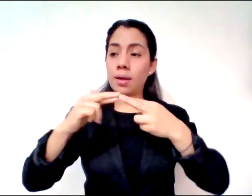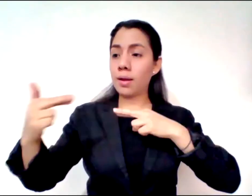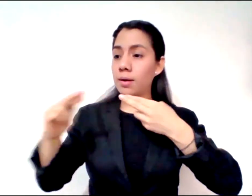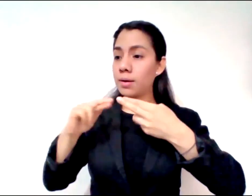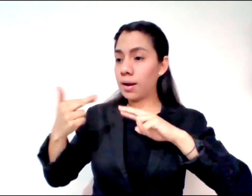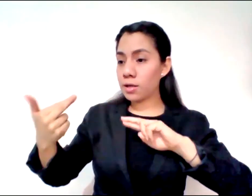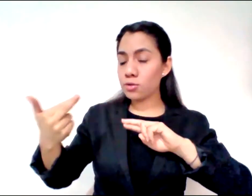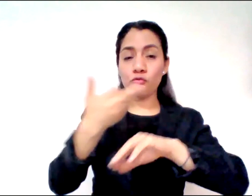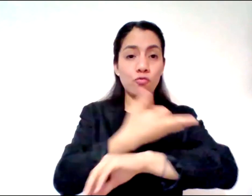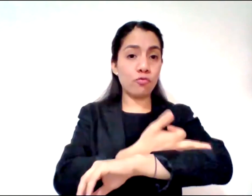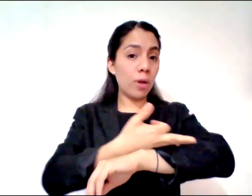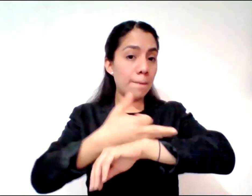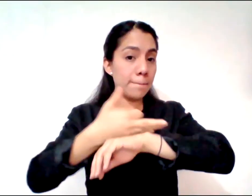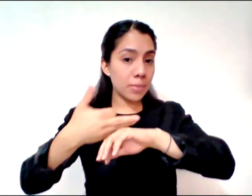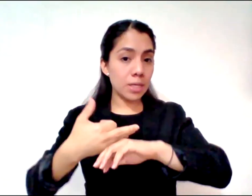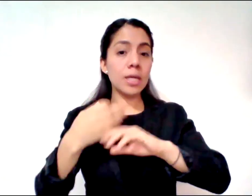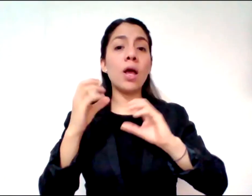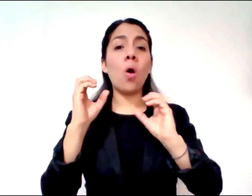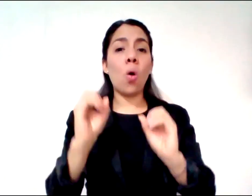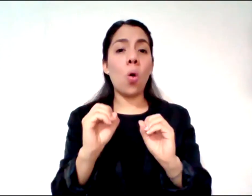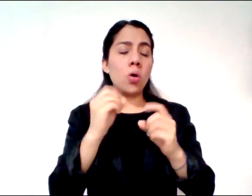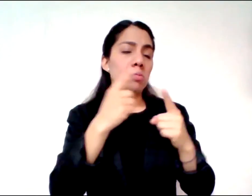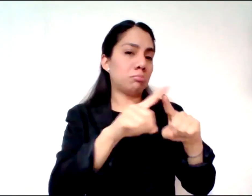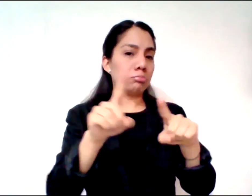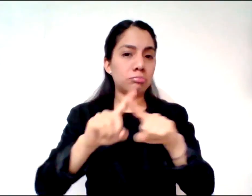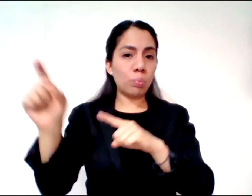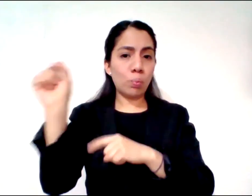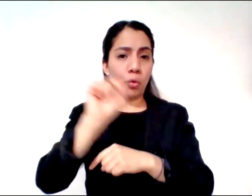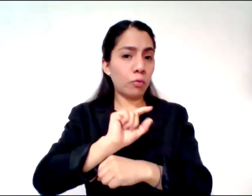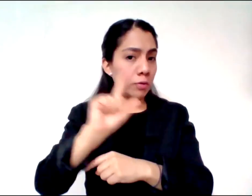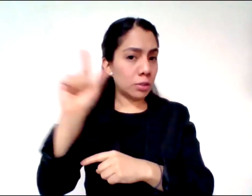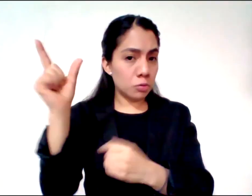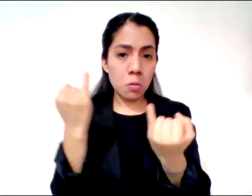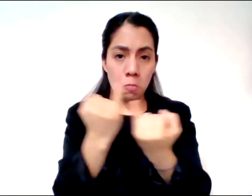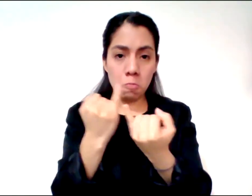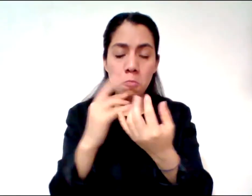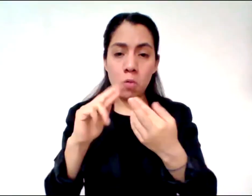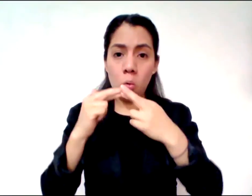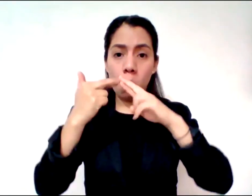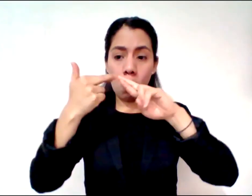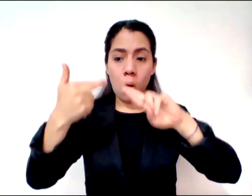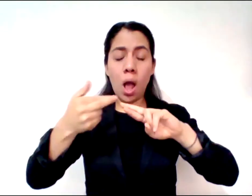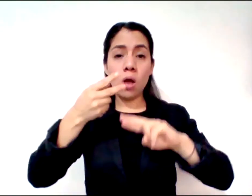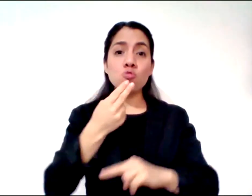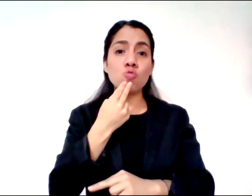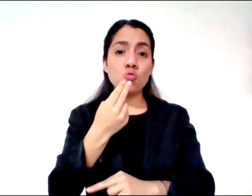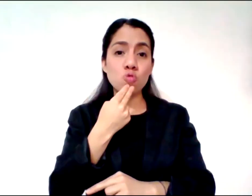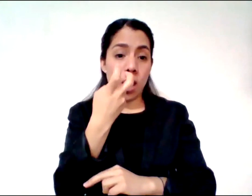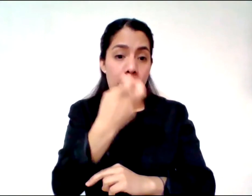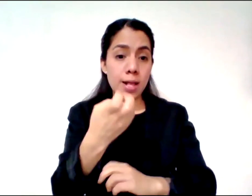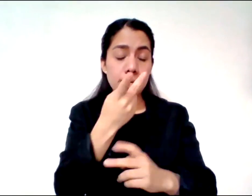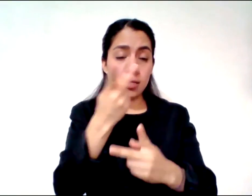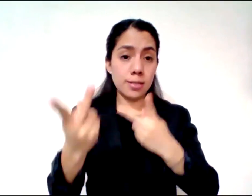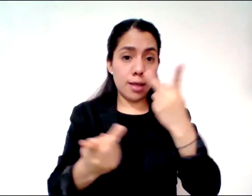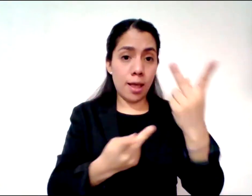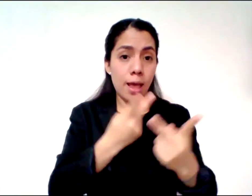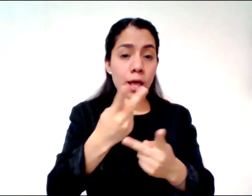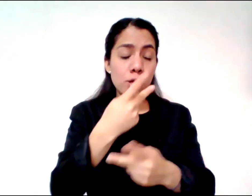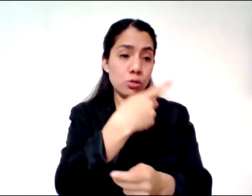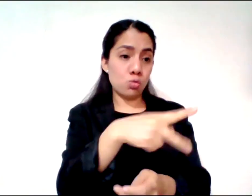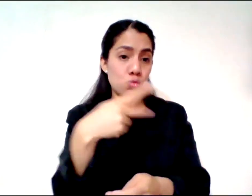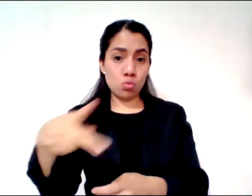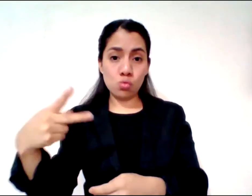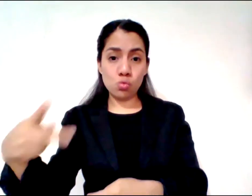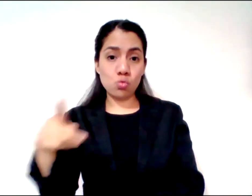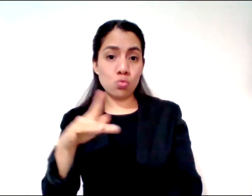familia para la protección etcétera y seguir capturando esa esperanza a